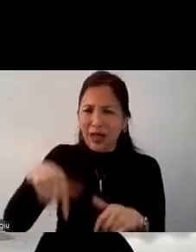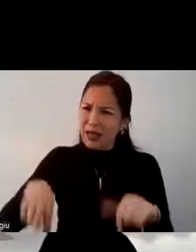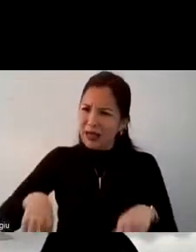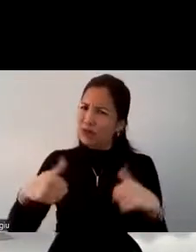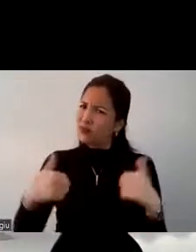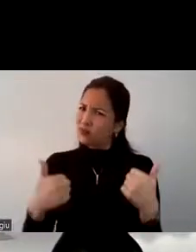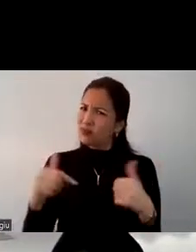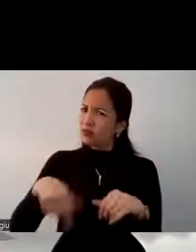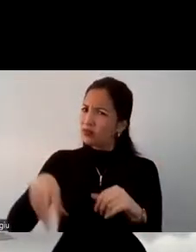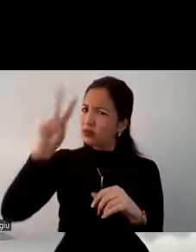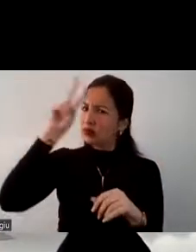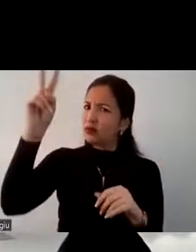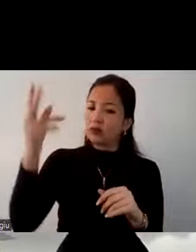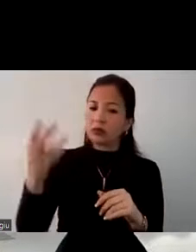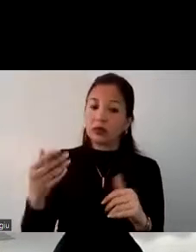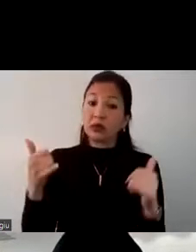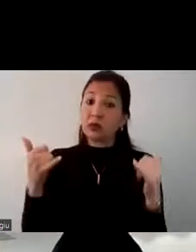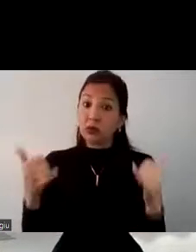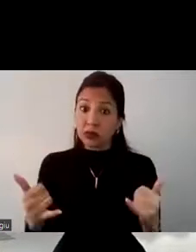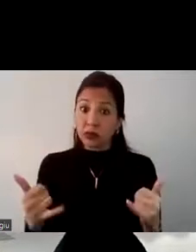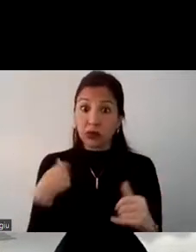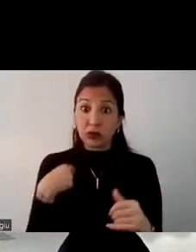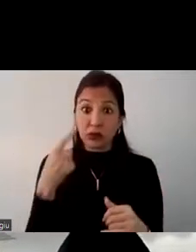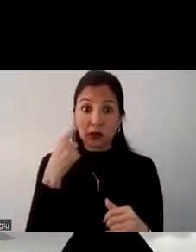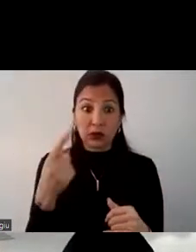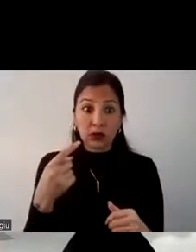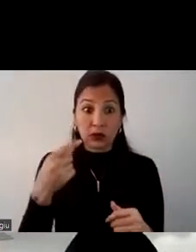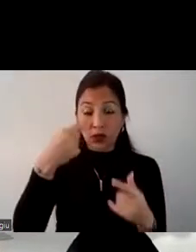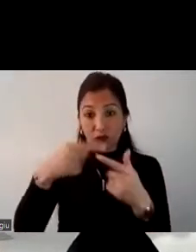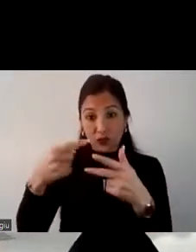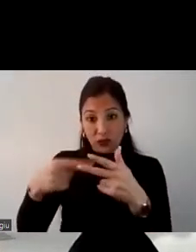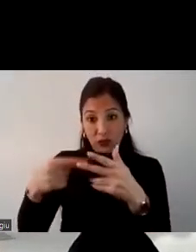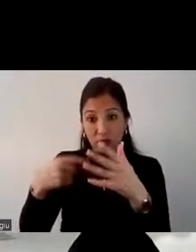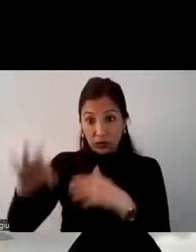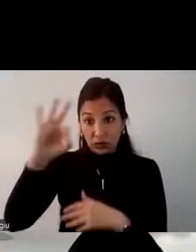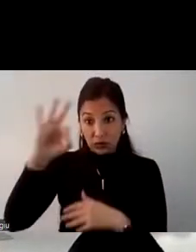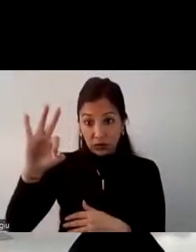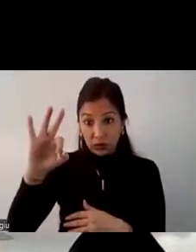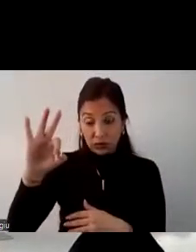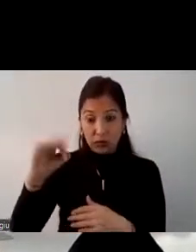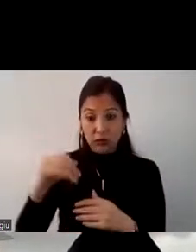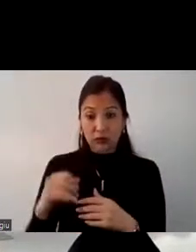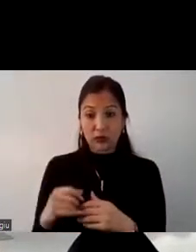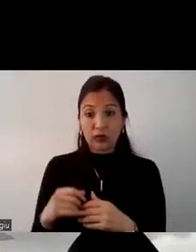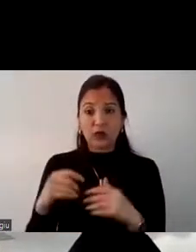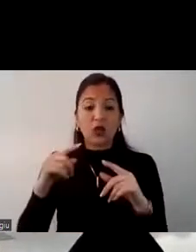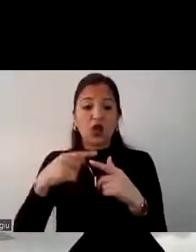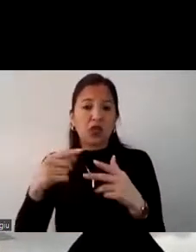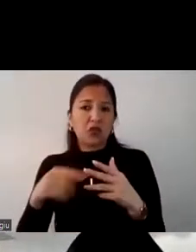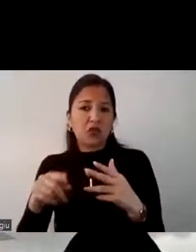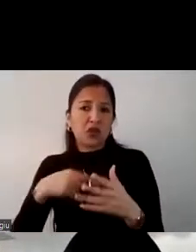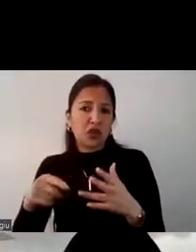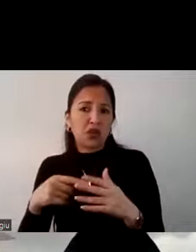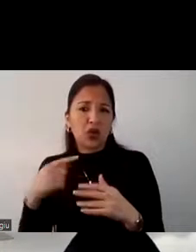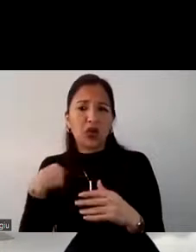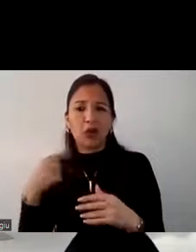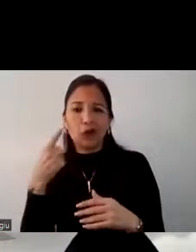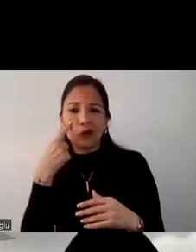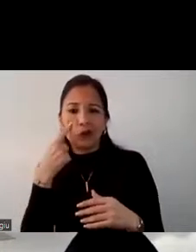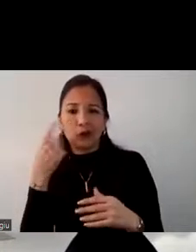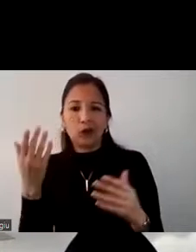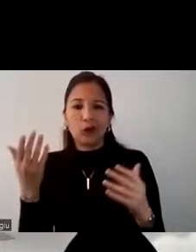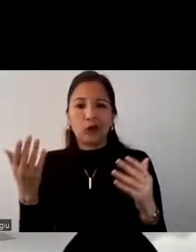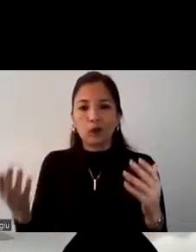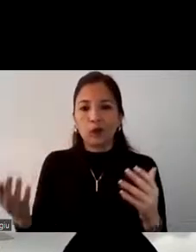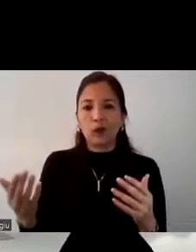en el país pero si se dan cuenta las tres primeras que son tengo otros destinos no sé mucho sobre el destino